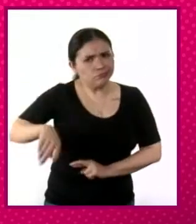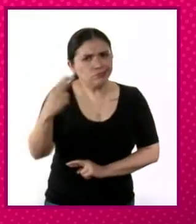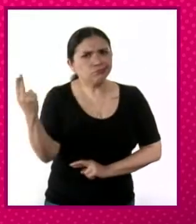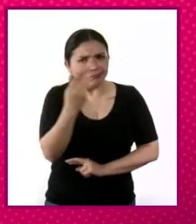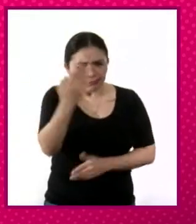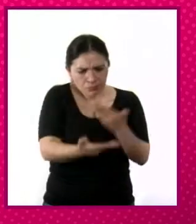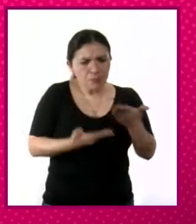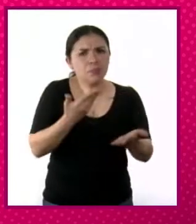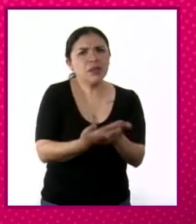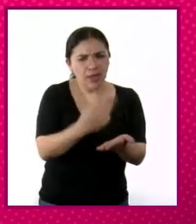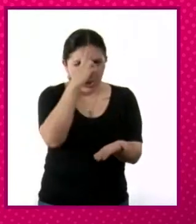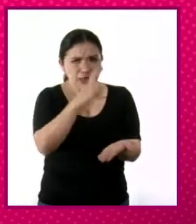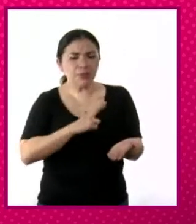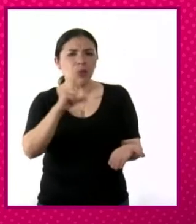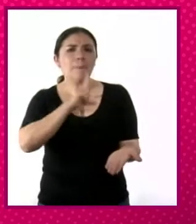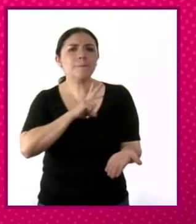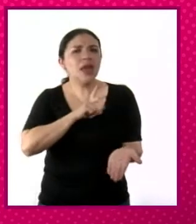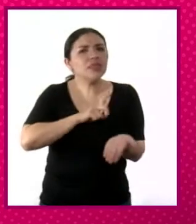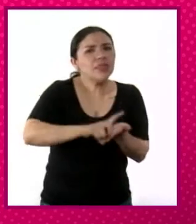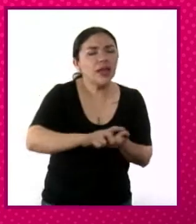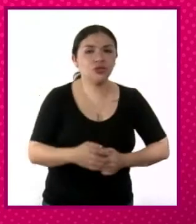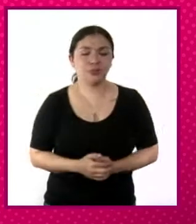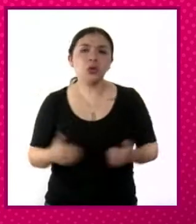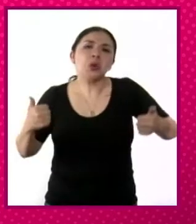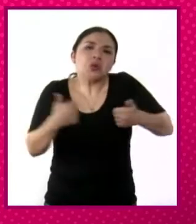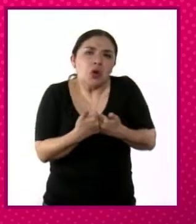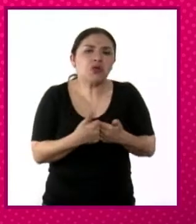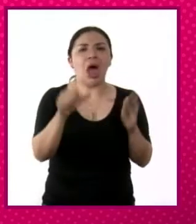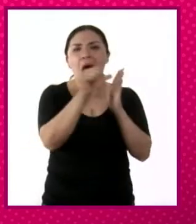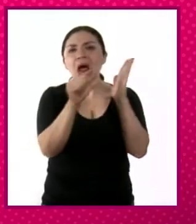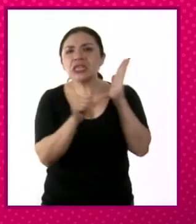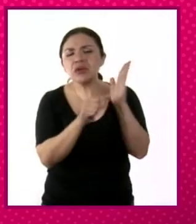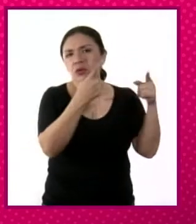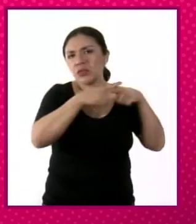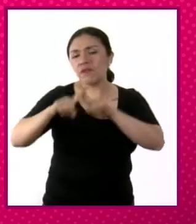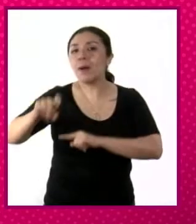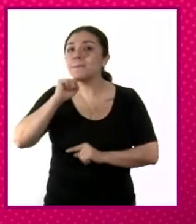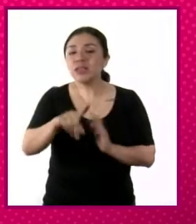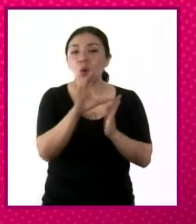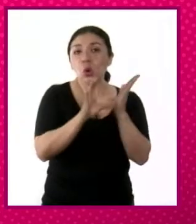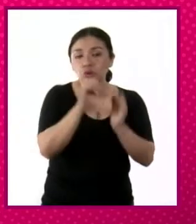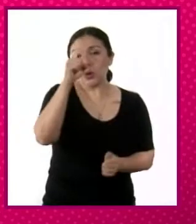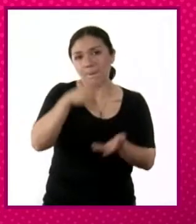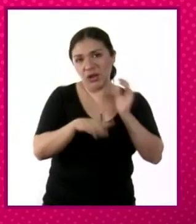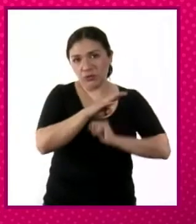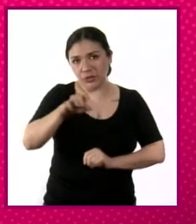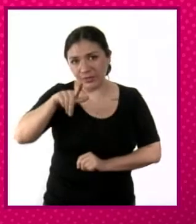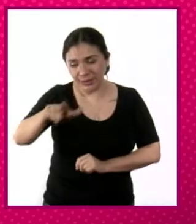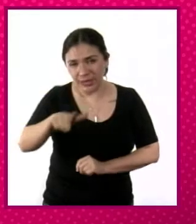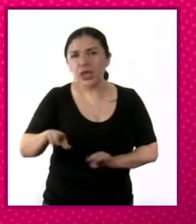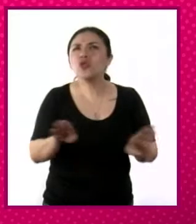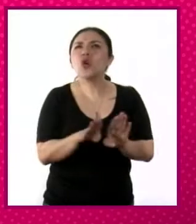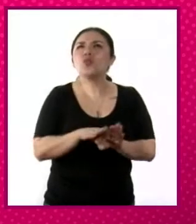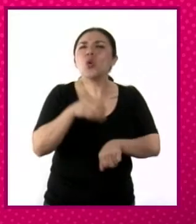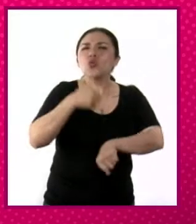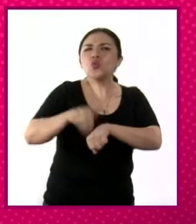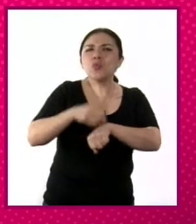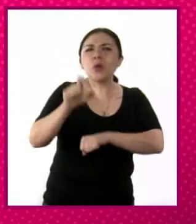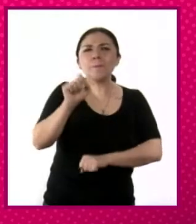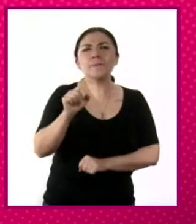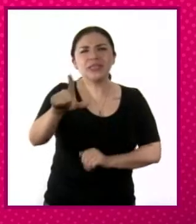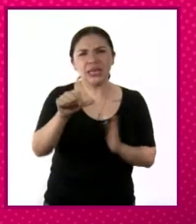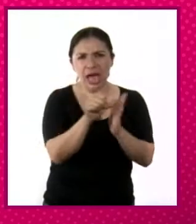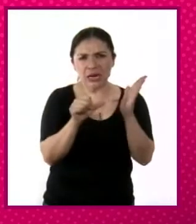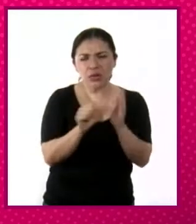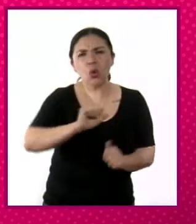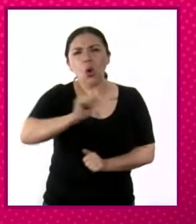cumplimiento de sus demandas, ¿no? A través de algunos artículos de la Constitución del XVII, como el artículo 27 y el